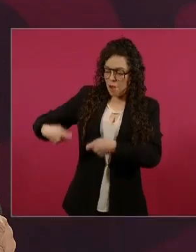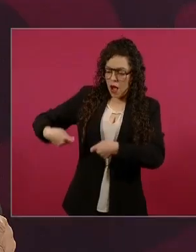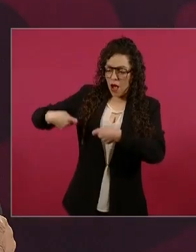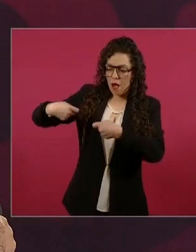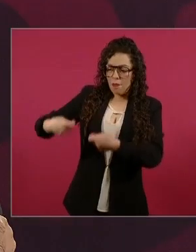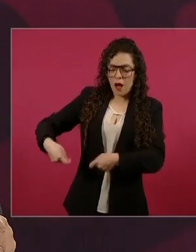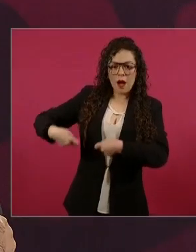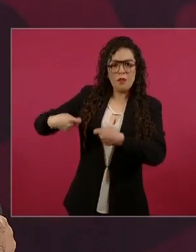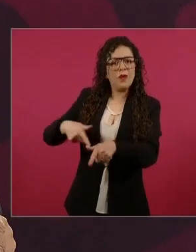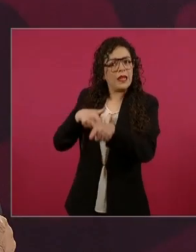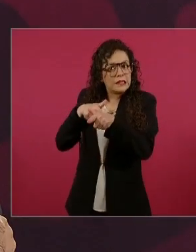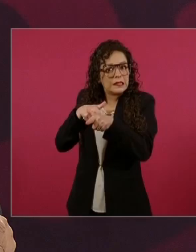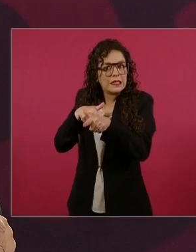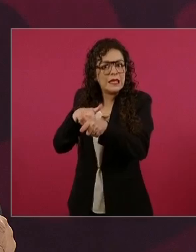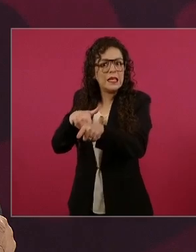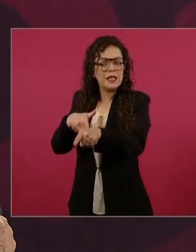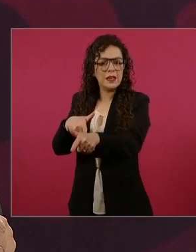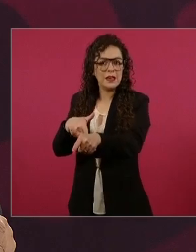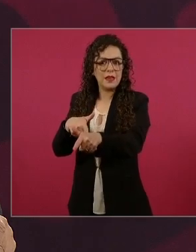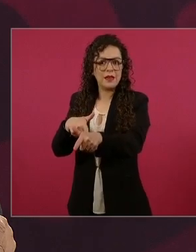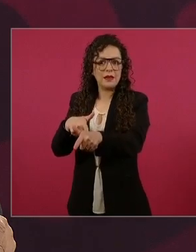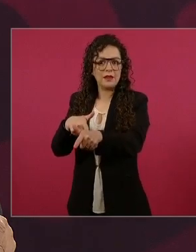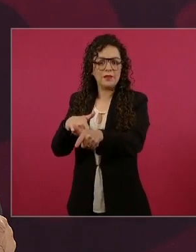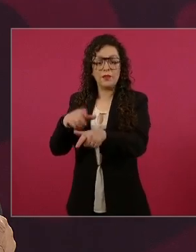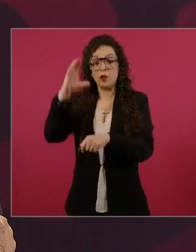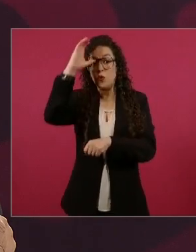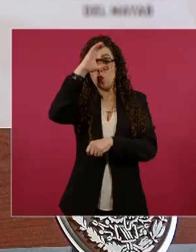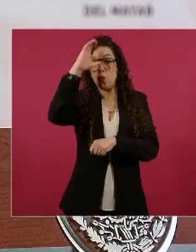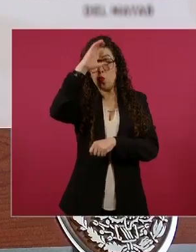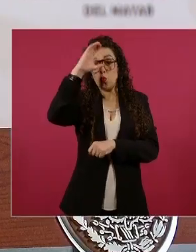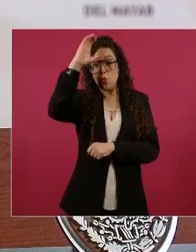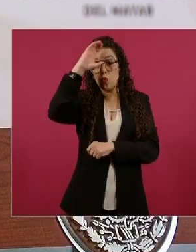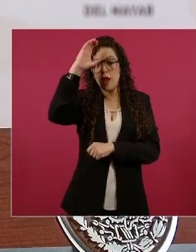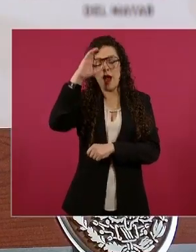en nuestras culturas